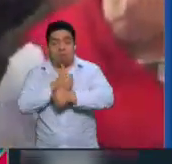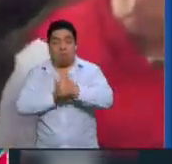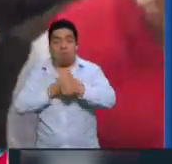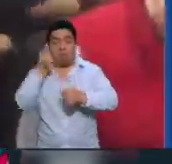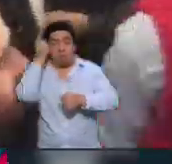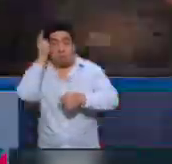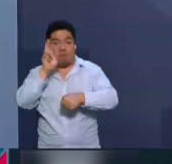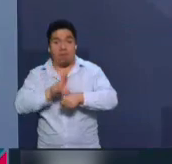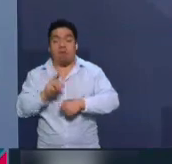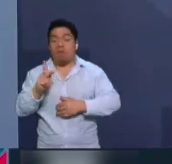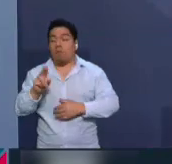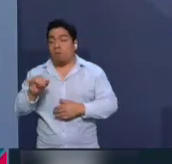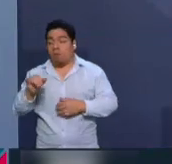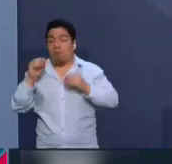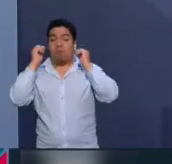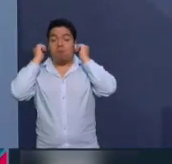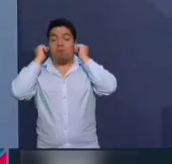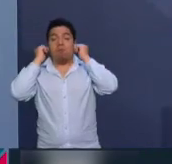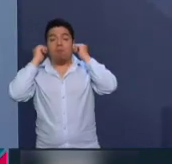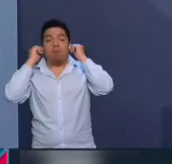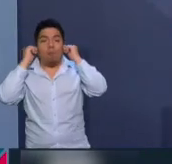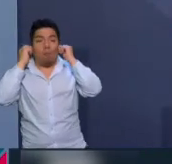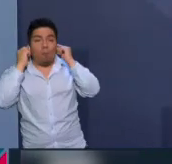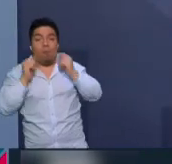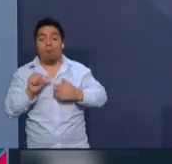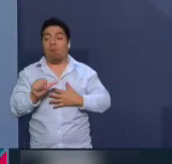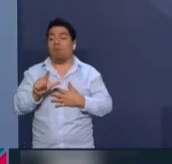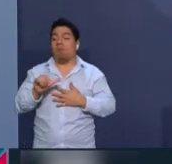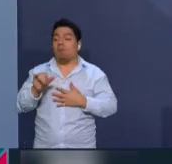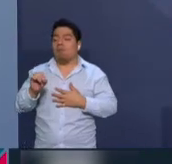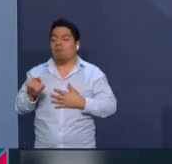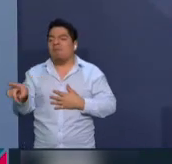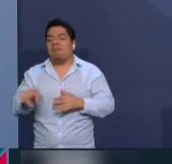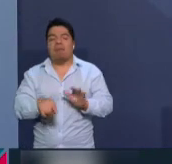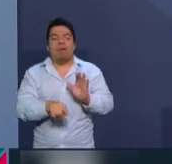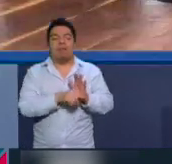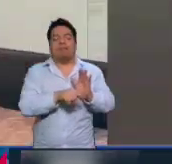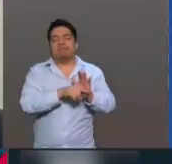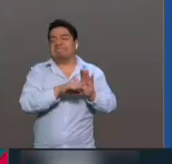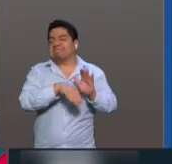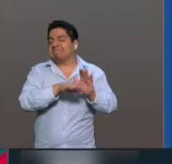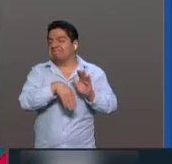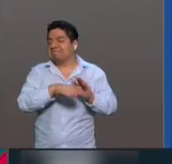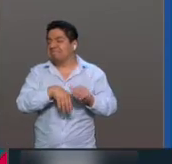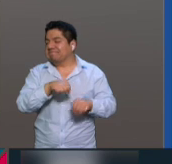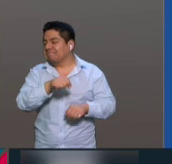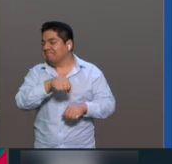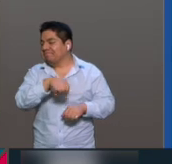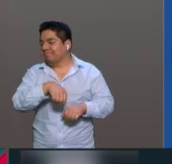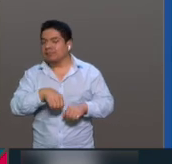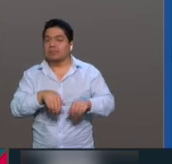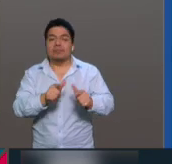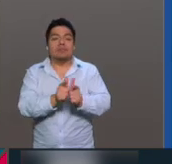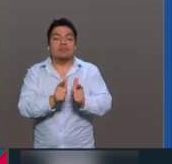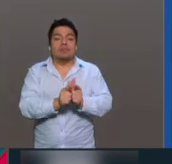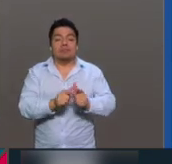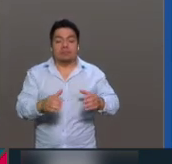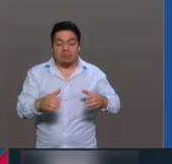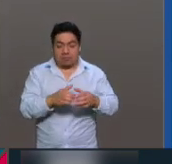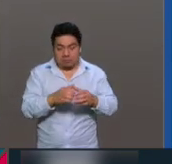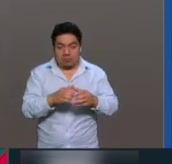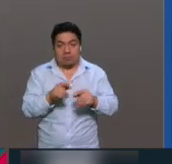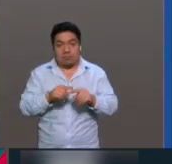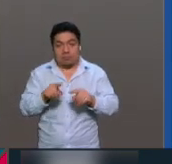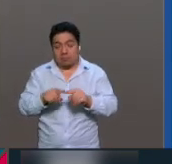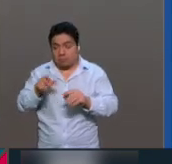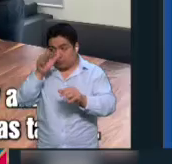presidencia del PRI. En este contexto, Alito Moreno minimizó las impugnaciones presentadas por un sector de militantes del PRI respecto a los